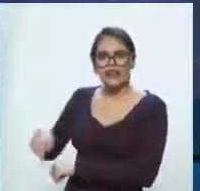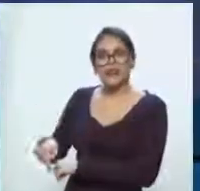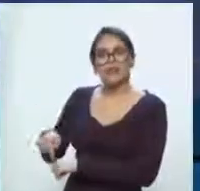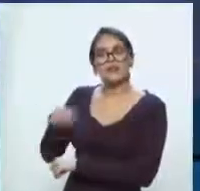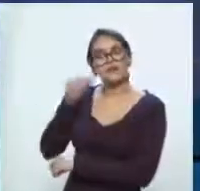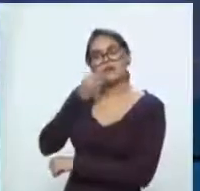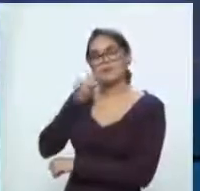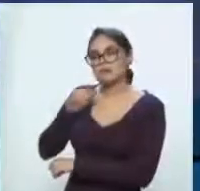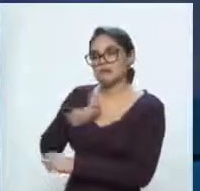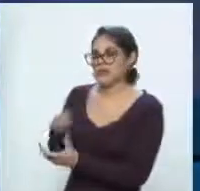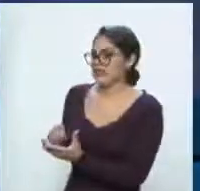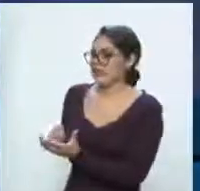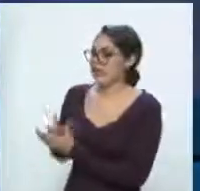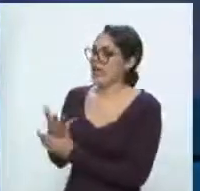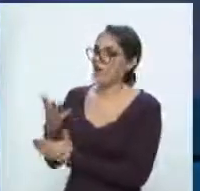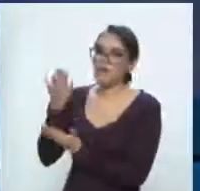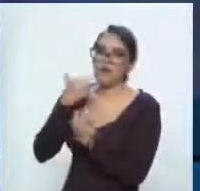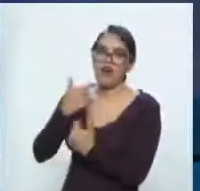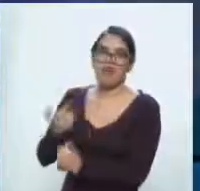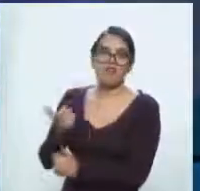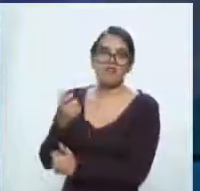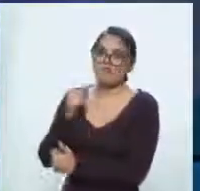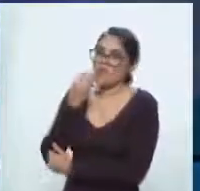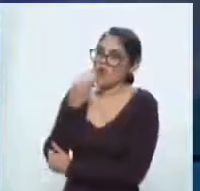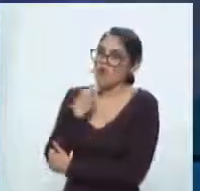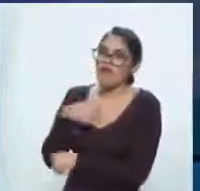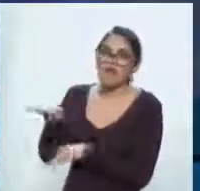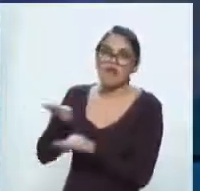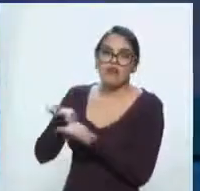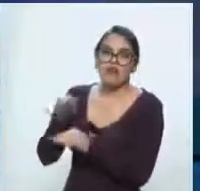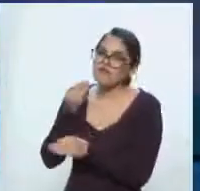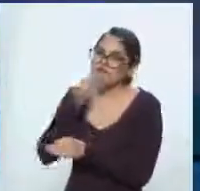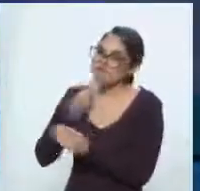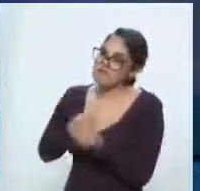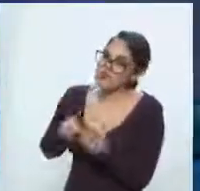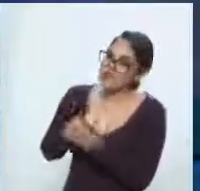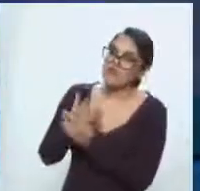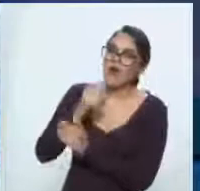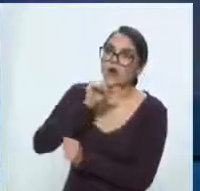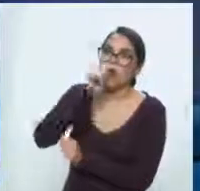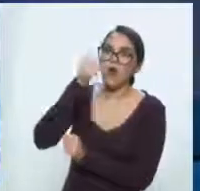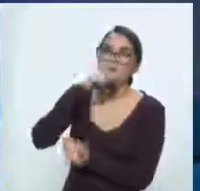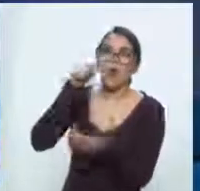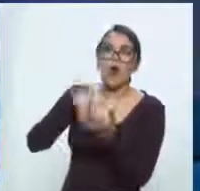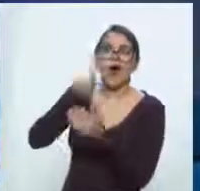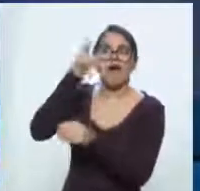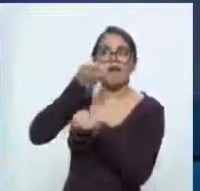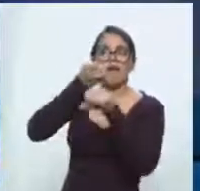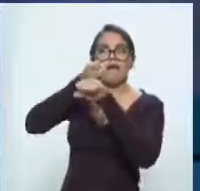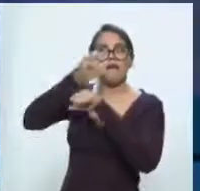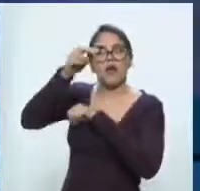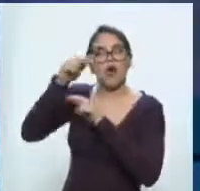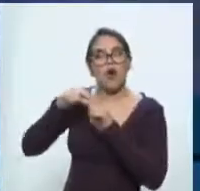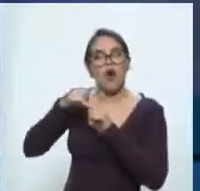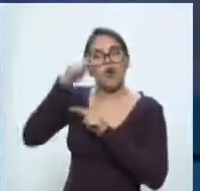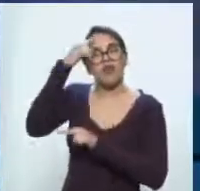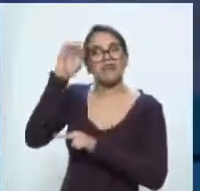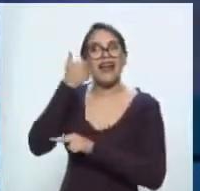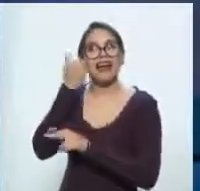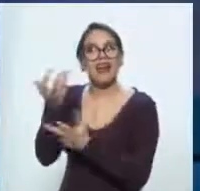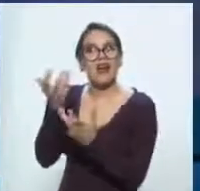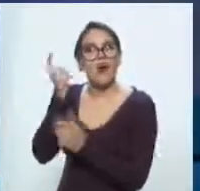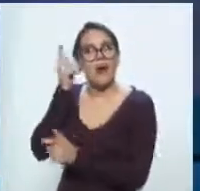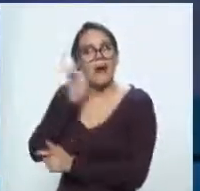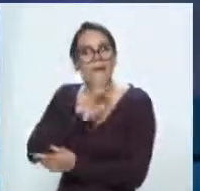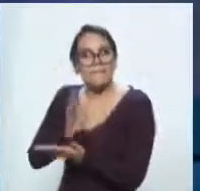norte de la República para ahí encontrar trabajo. ¿Has tenido tu conversación con personas que los apoyan? ¿Cuál es la situación que están viviendo? Y